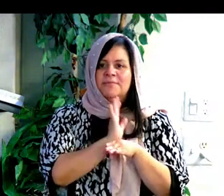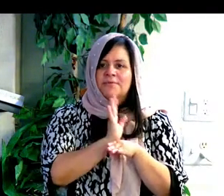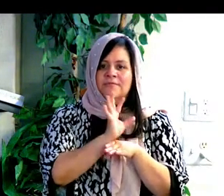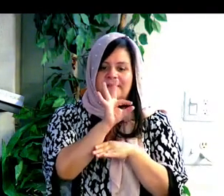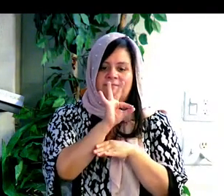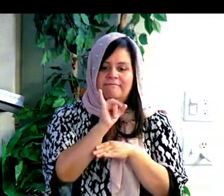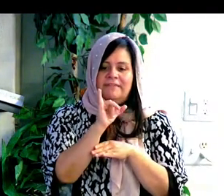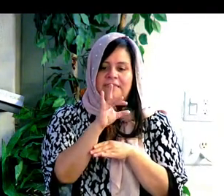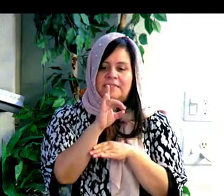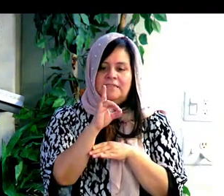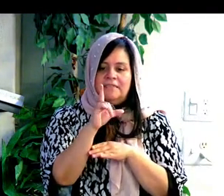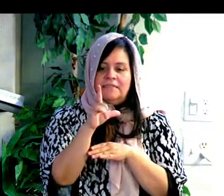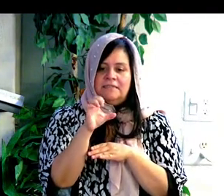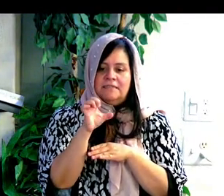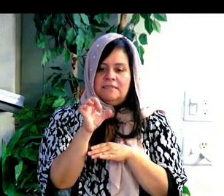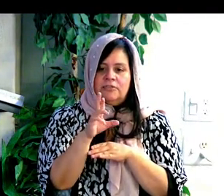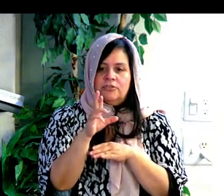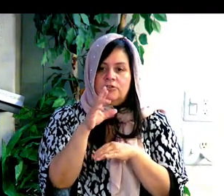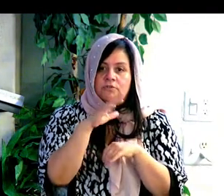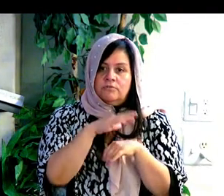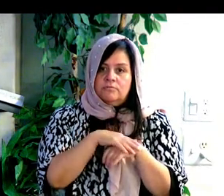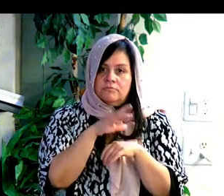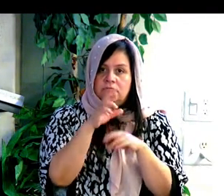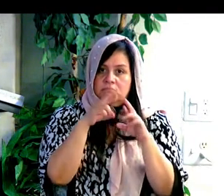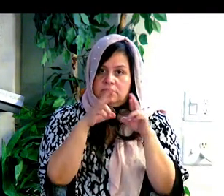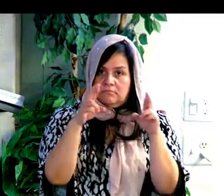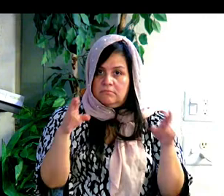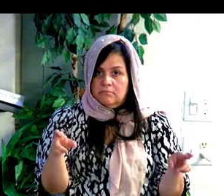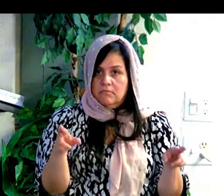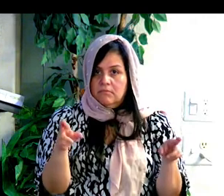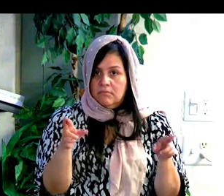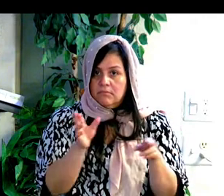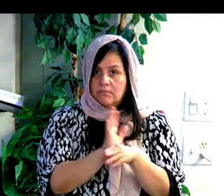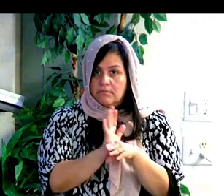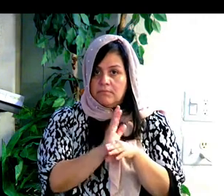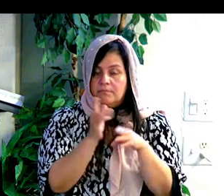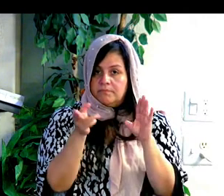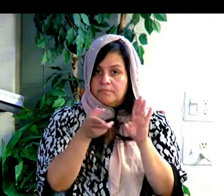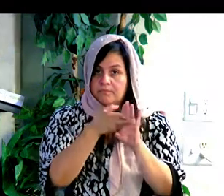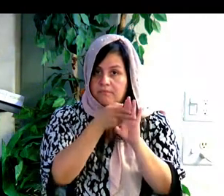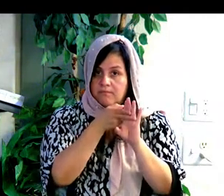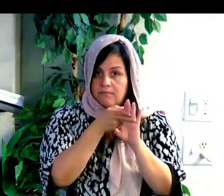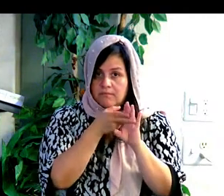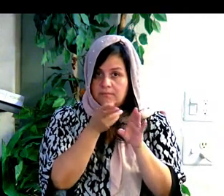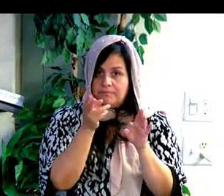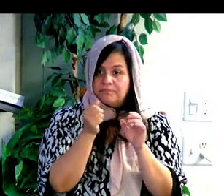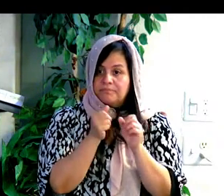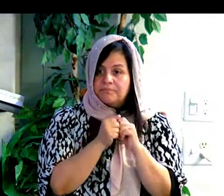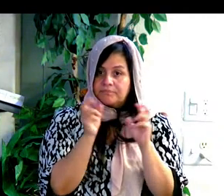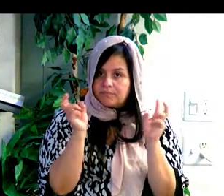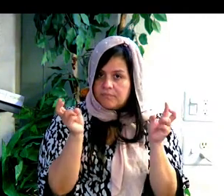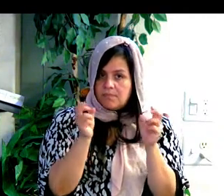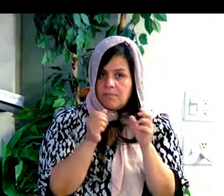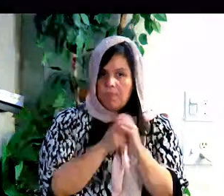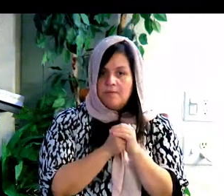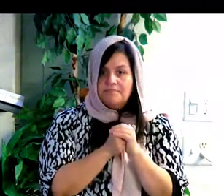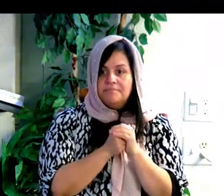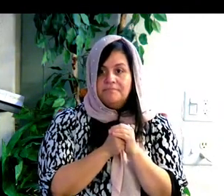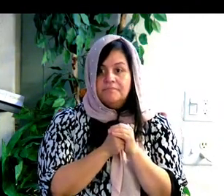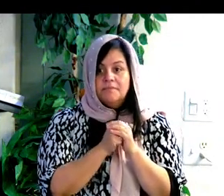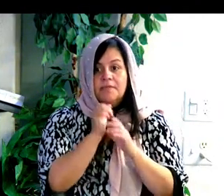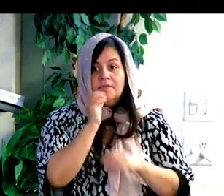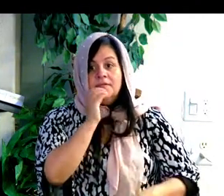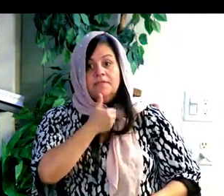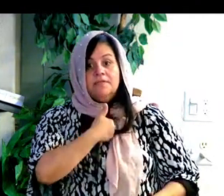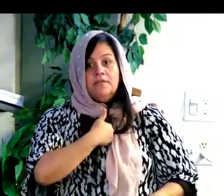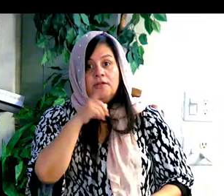Yo sé que muchos de nosotros ya hemos visto la película, la violonista en el tejado. El violonista en el tejado. The daughter that was